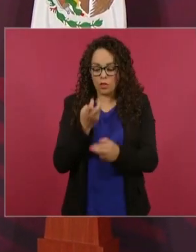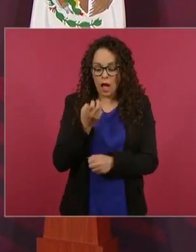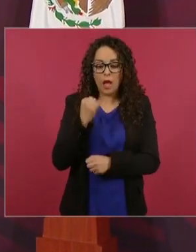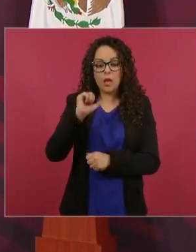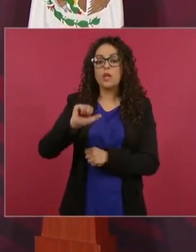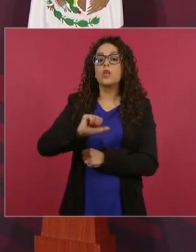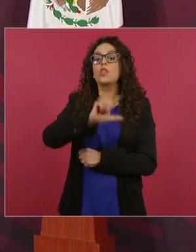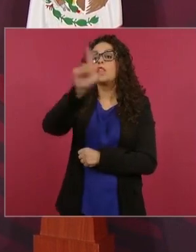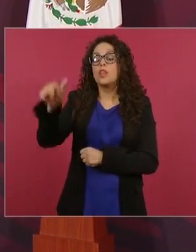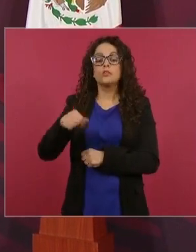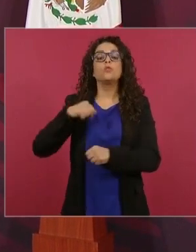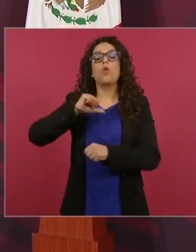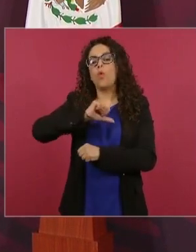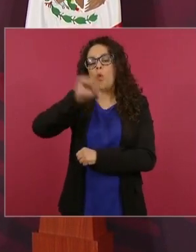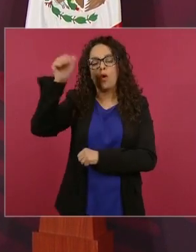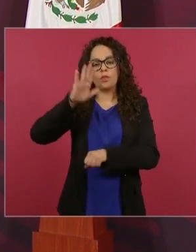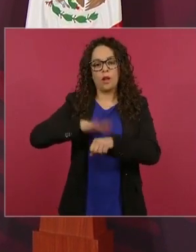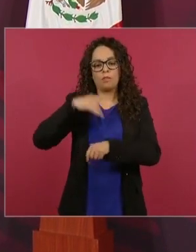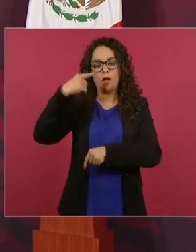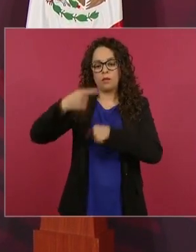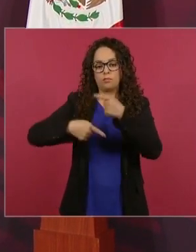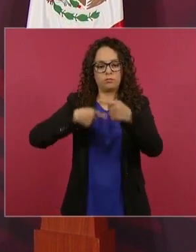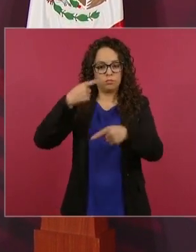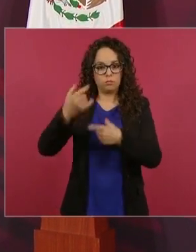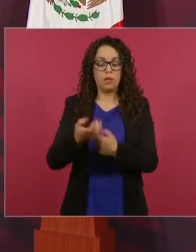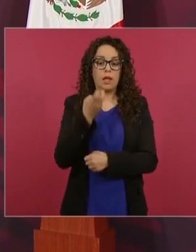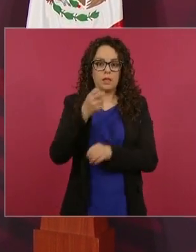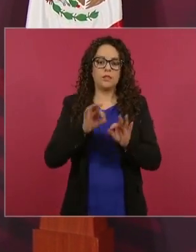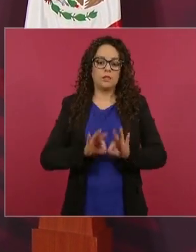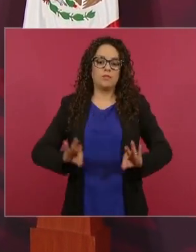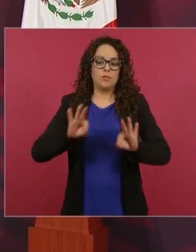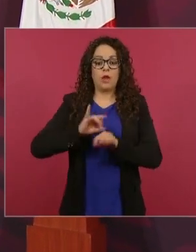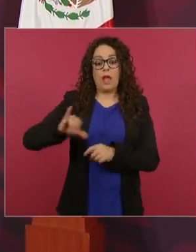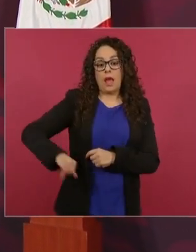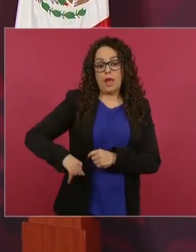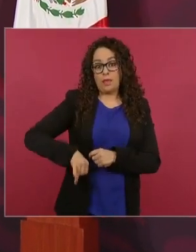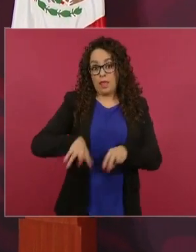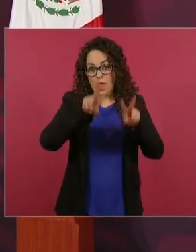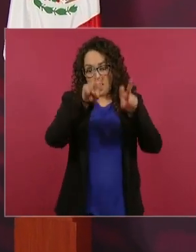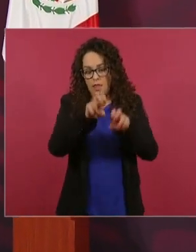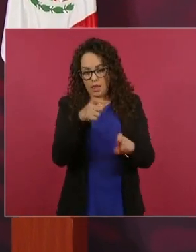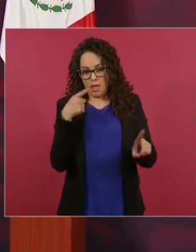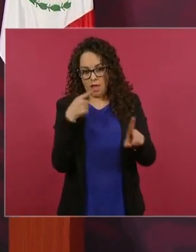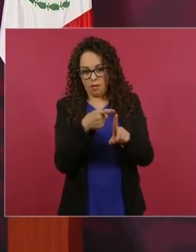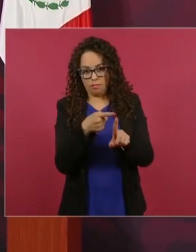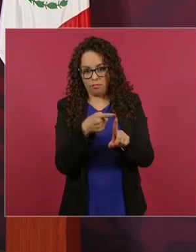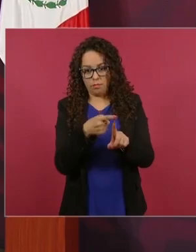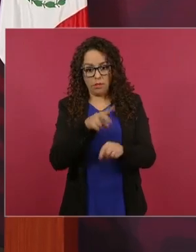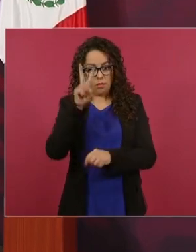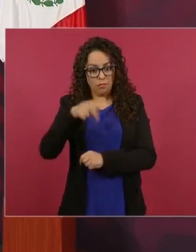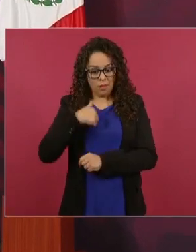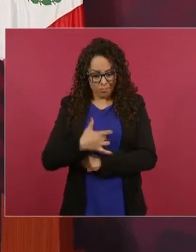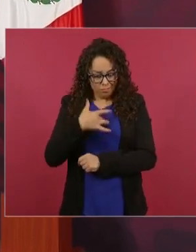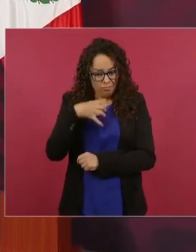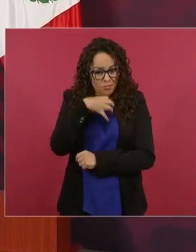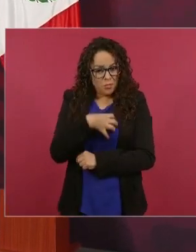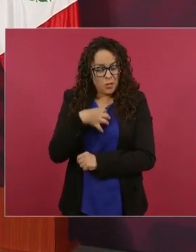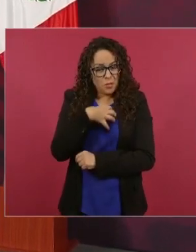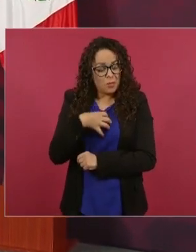y estamos tomando cartas en el asunto ya termino estoy contento fíjense